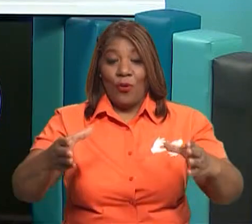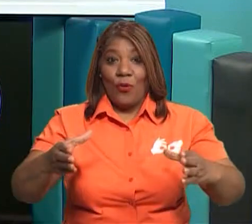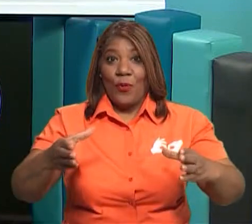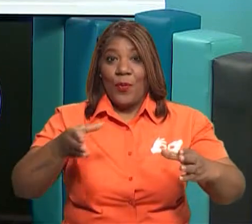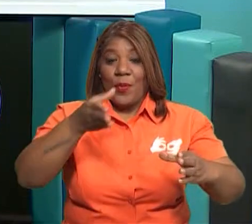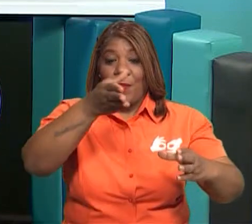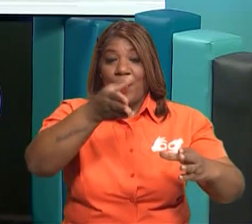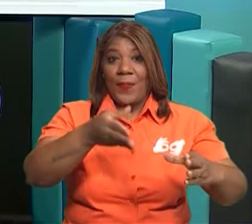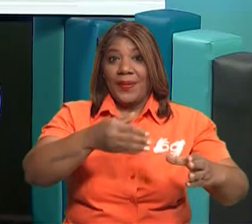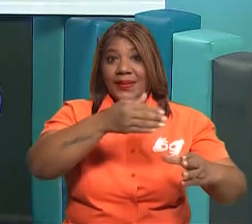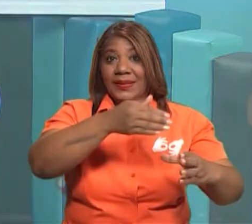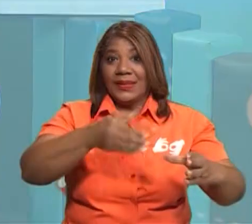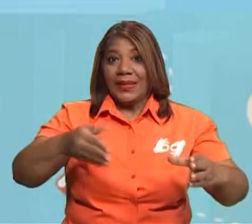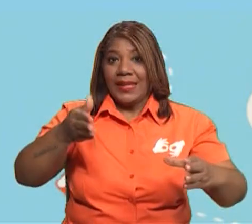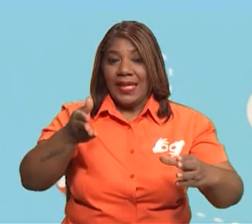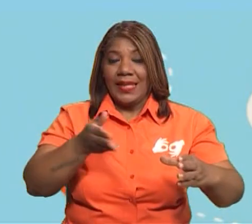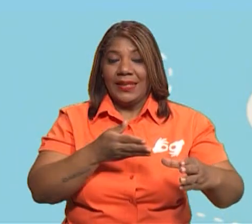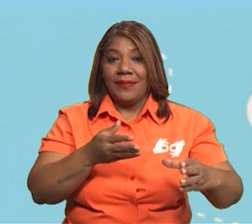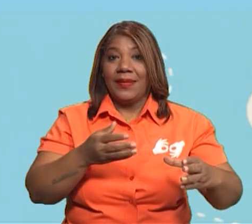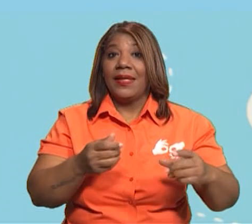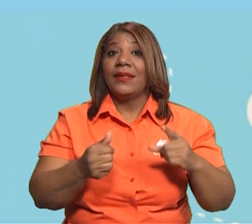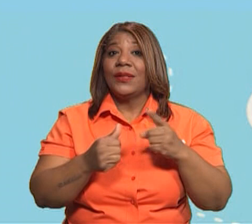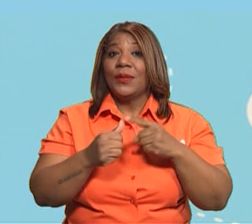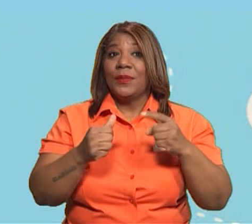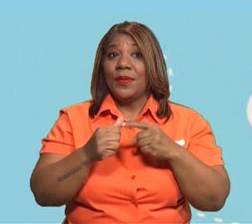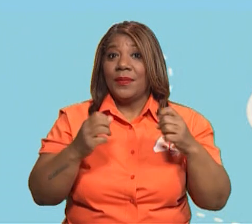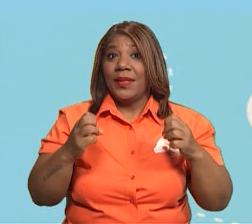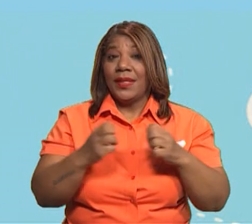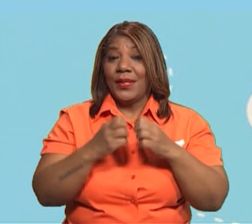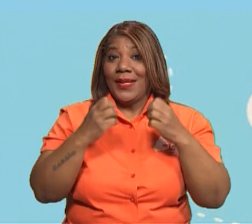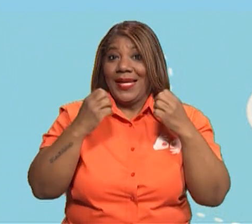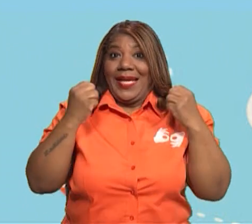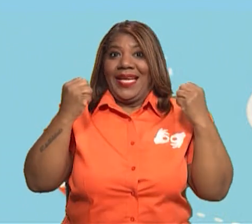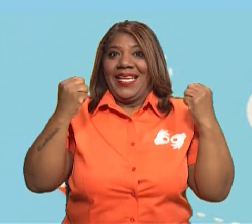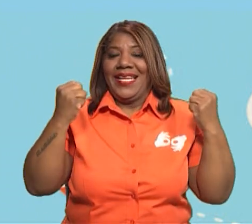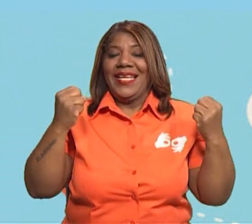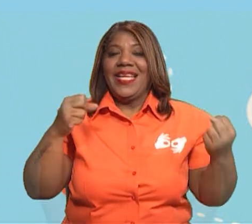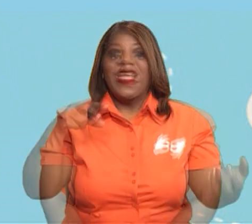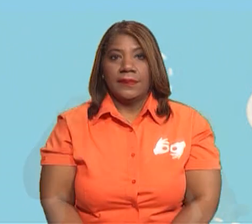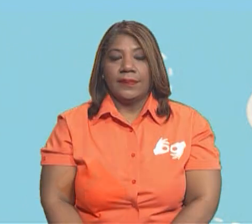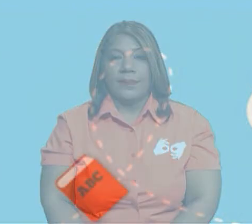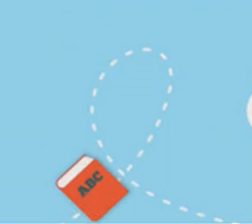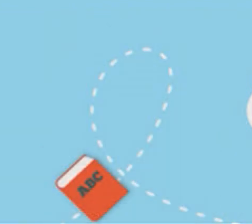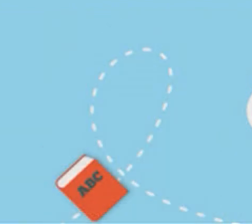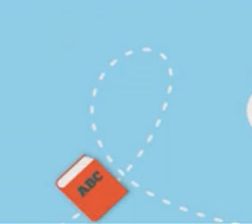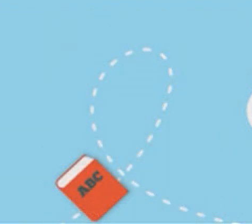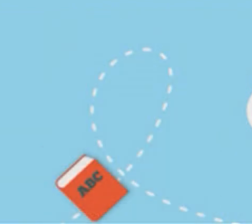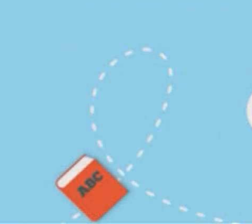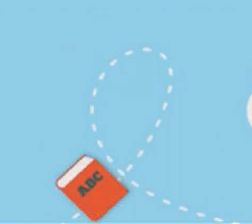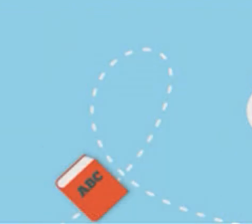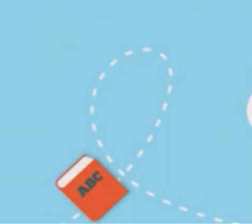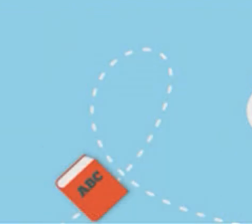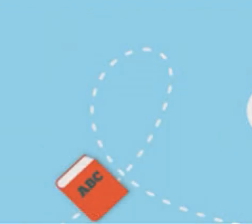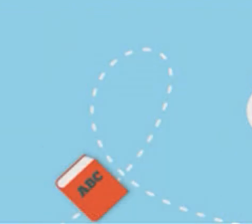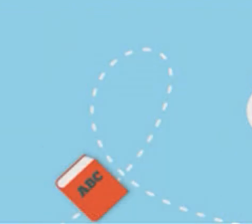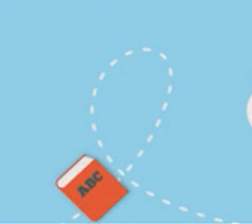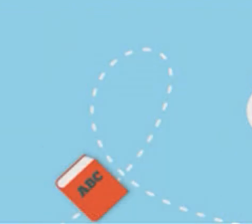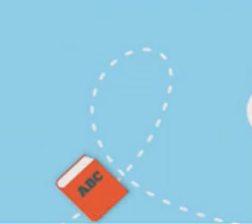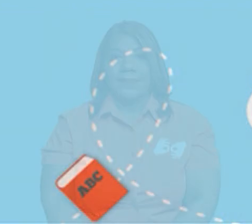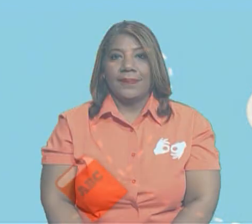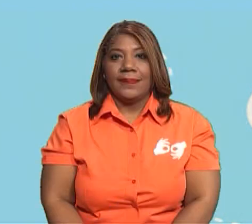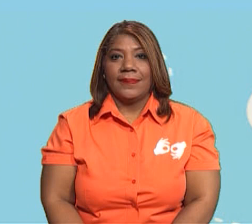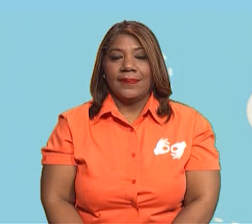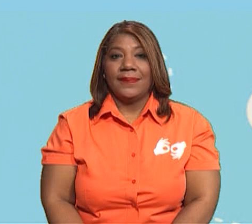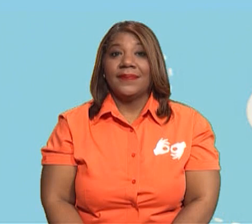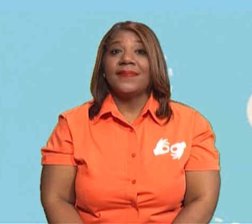Los primeros son energéticos que dan energía, jugar, saltar y realizar actividades. Bien, y también los que siguen es